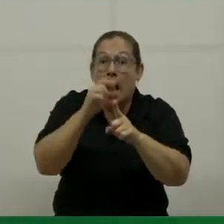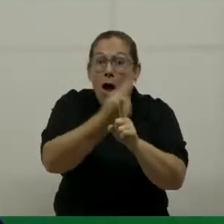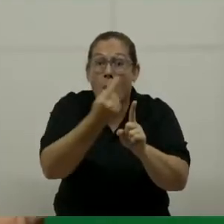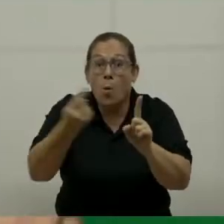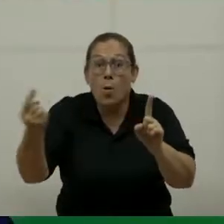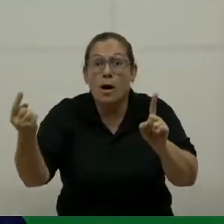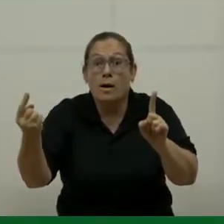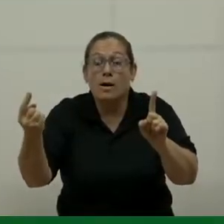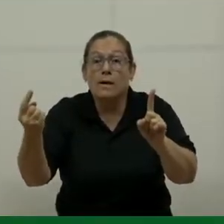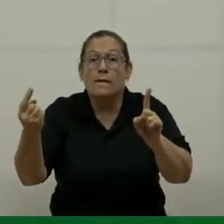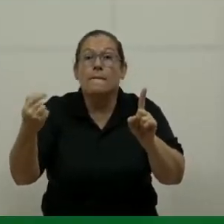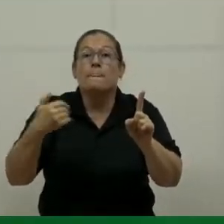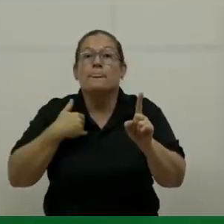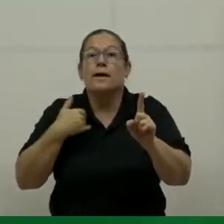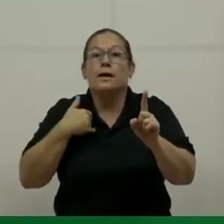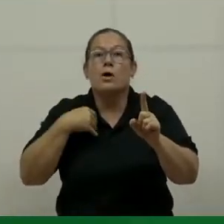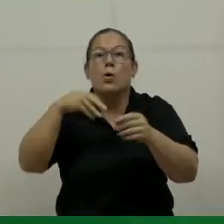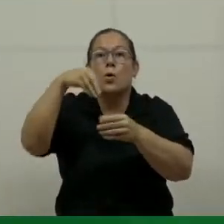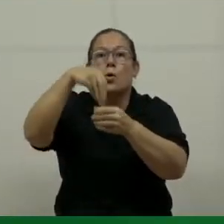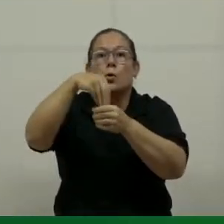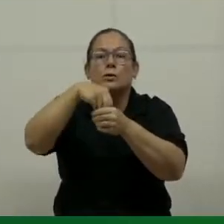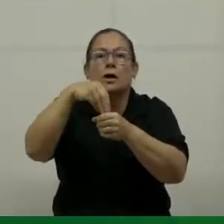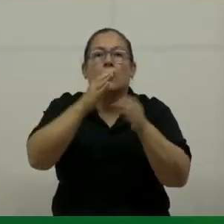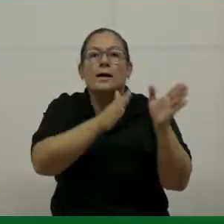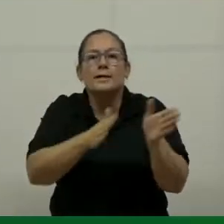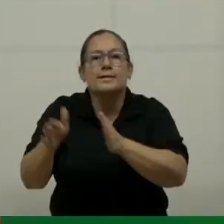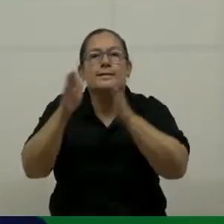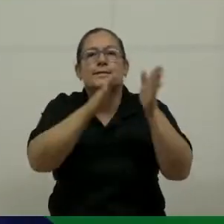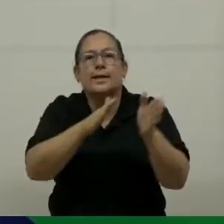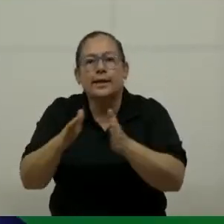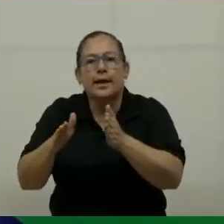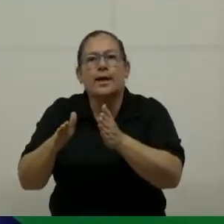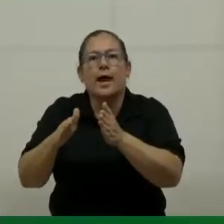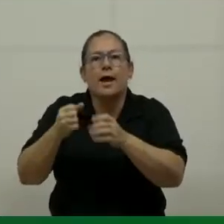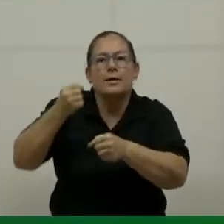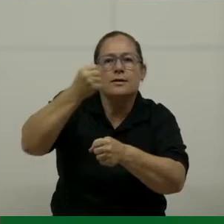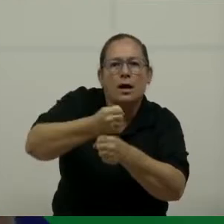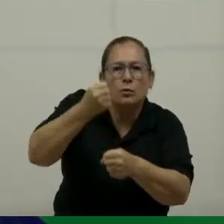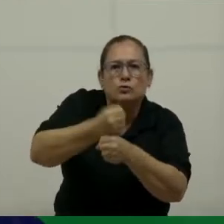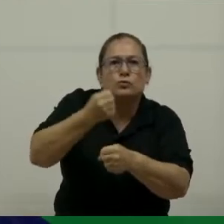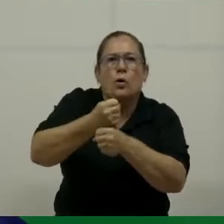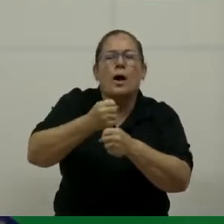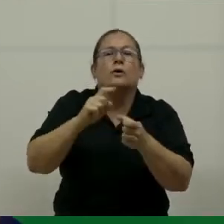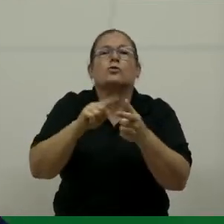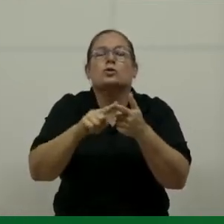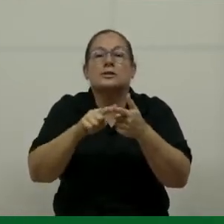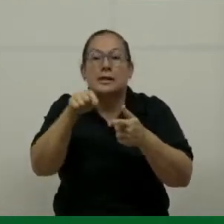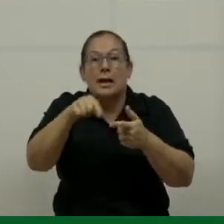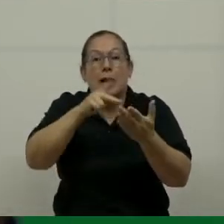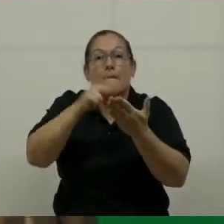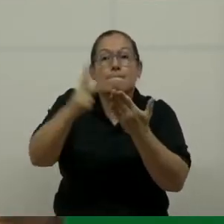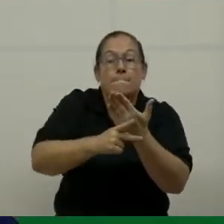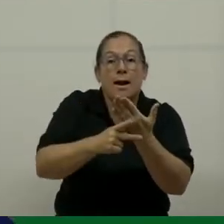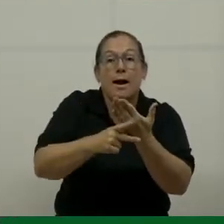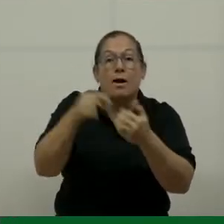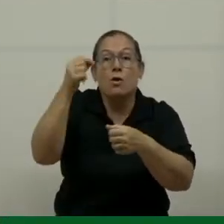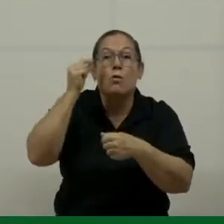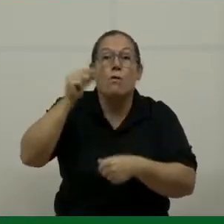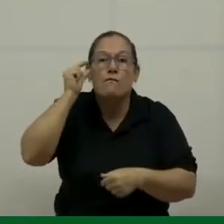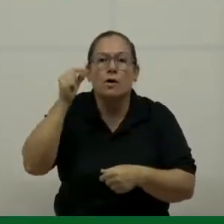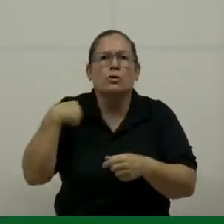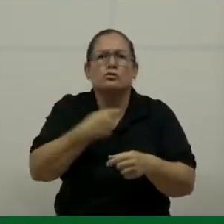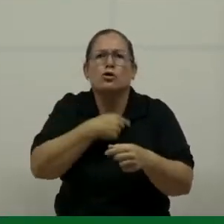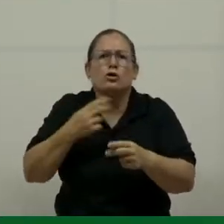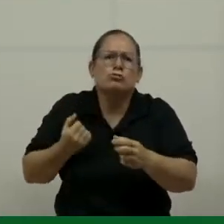ruta cuenta con el contexto, la estrategia y la ejecución. De manera que el plan de gobierno, nosotros lo